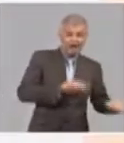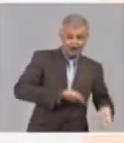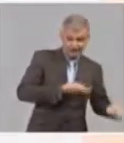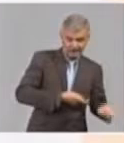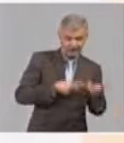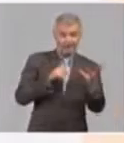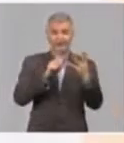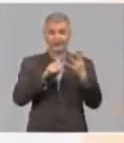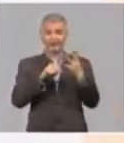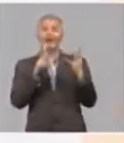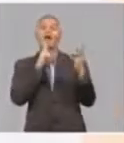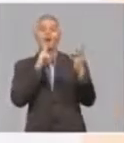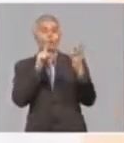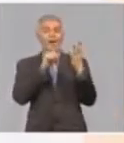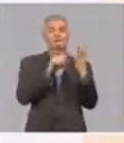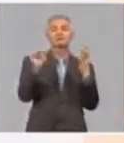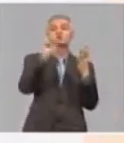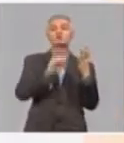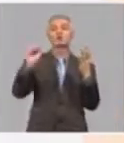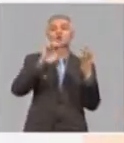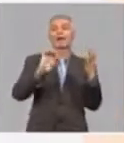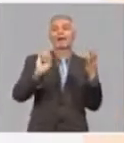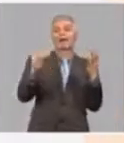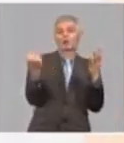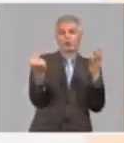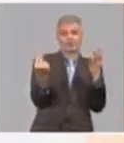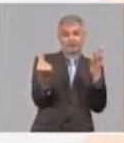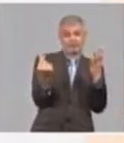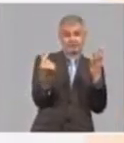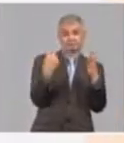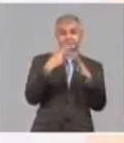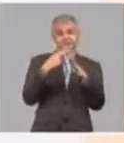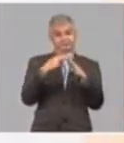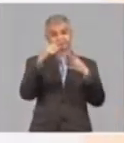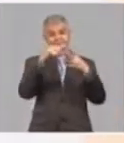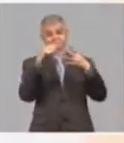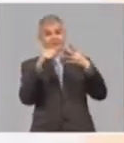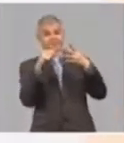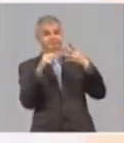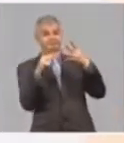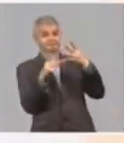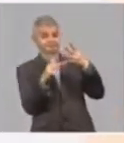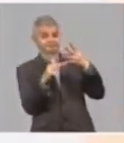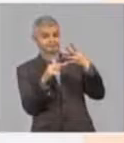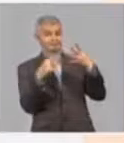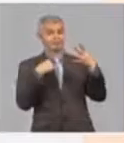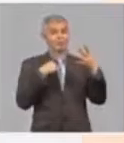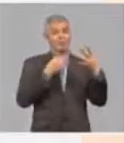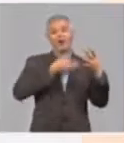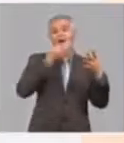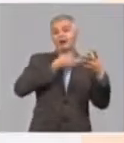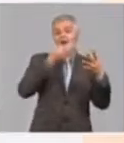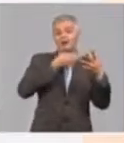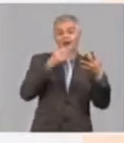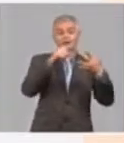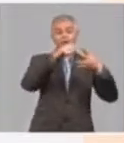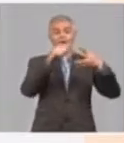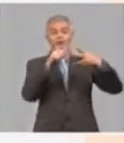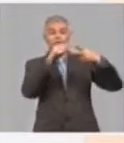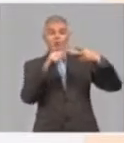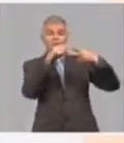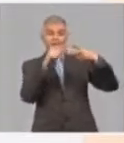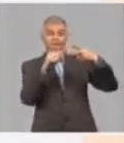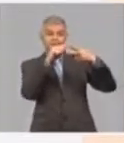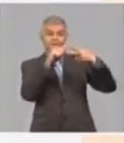y socioeconómica. Yo me voy a referir muy brevemente a las dos primeras porque la mesa se va a seguir abundando acerca